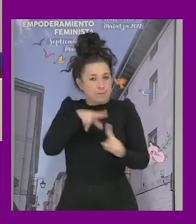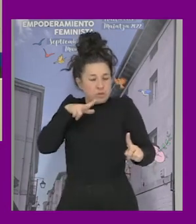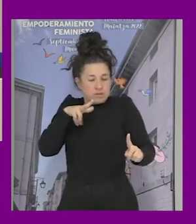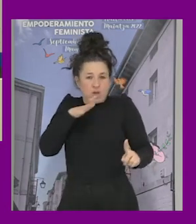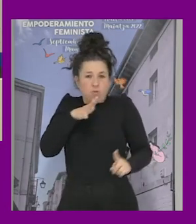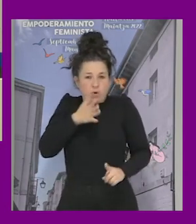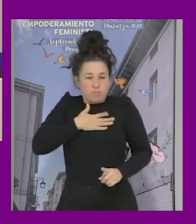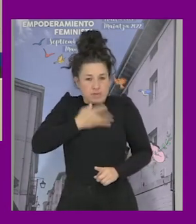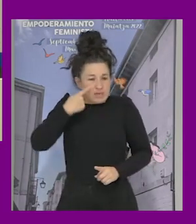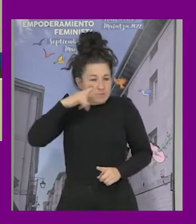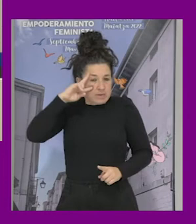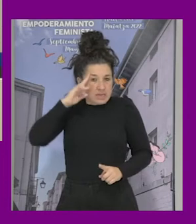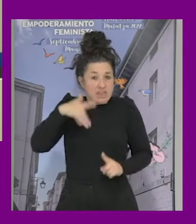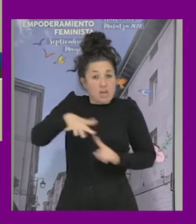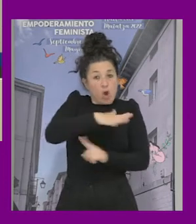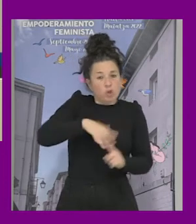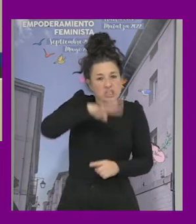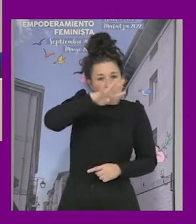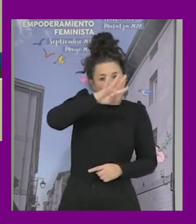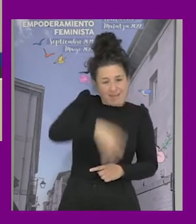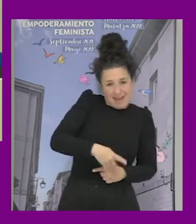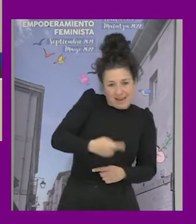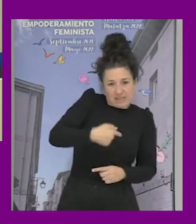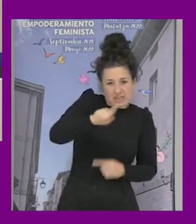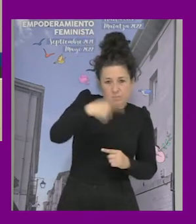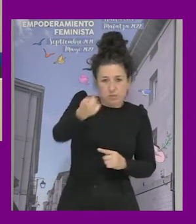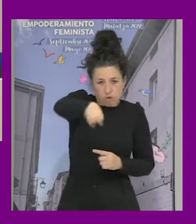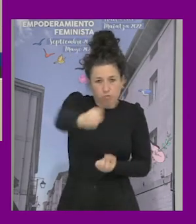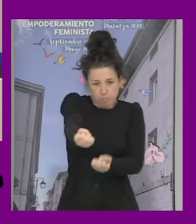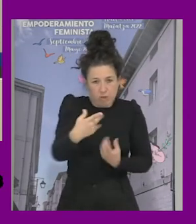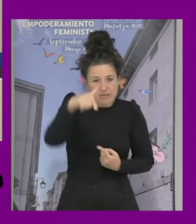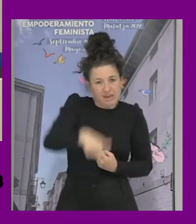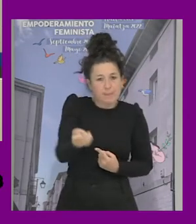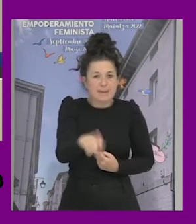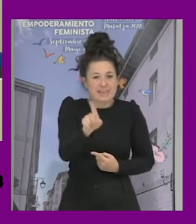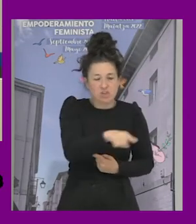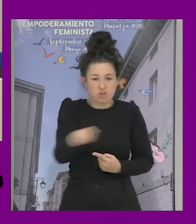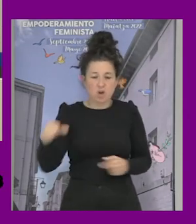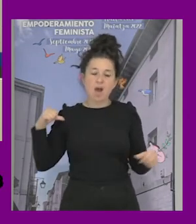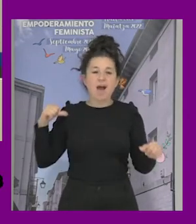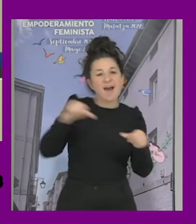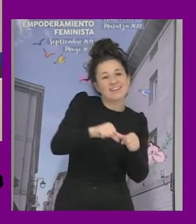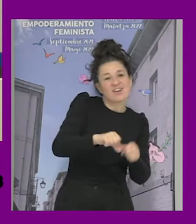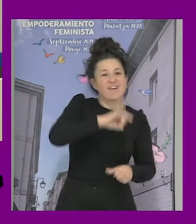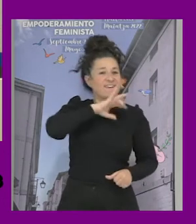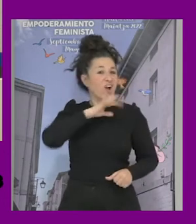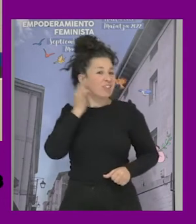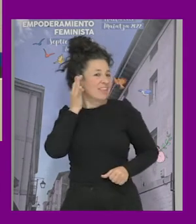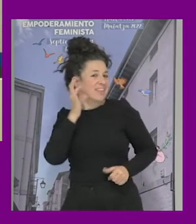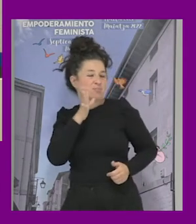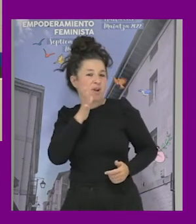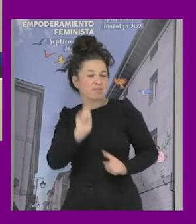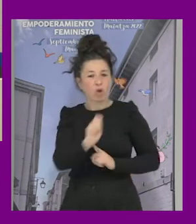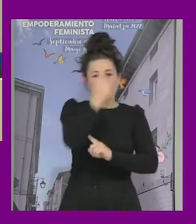del contexto catalán y después me contáis si es parecido o no hasta ahora estamos como muy contentas de haber conseguido